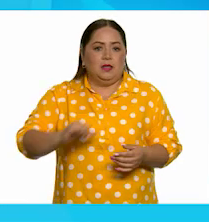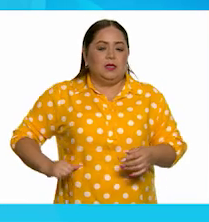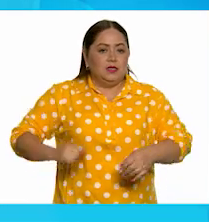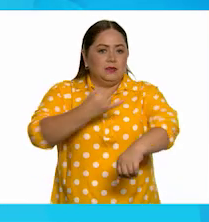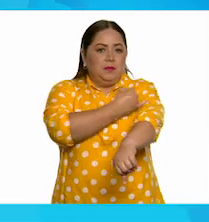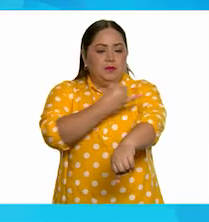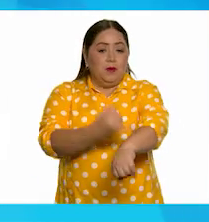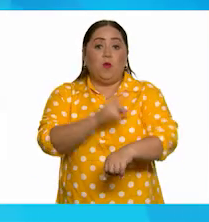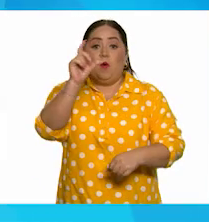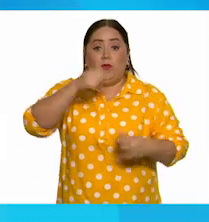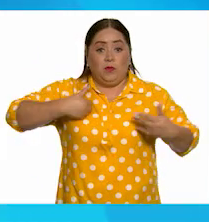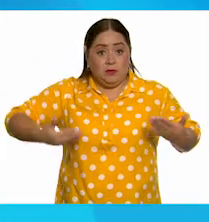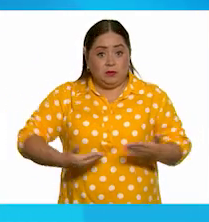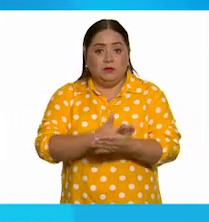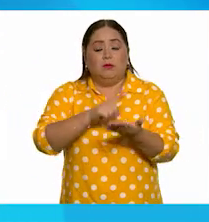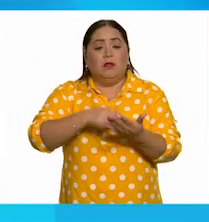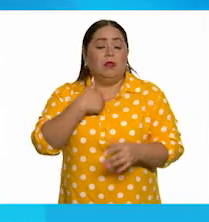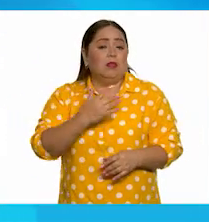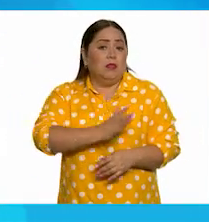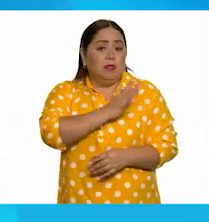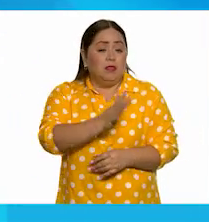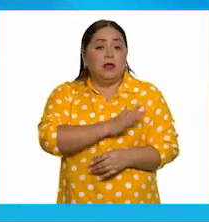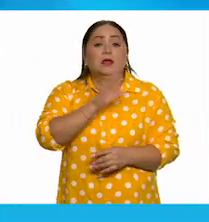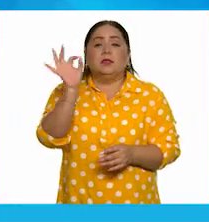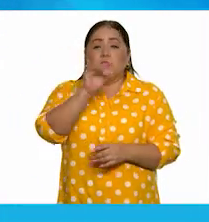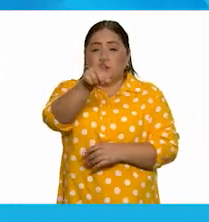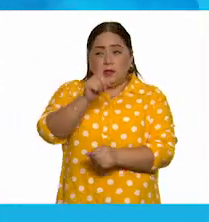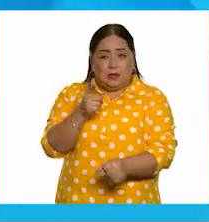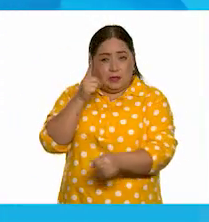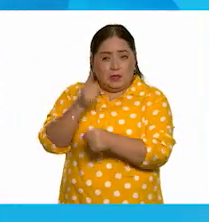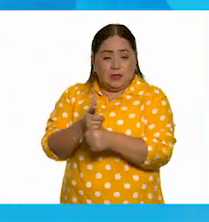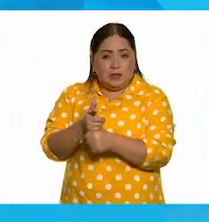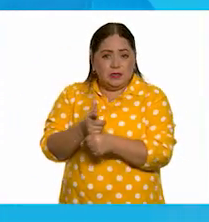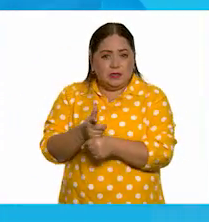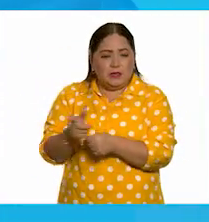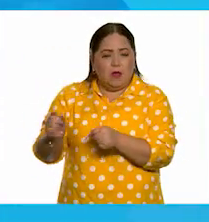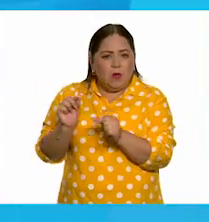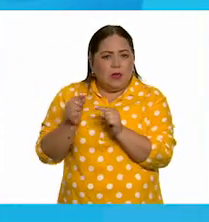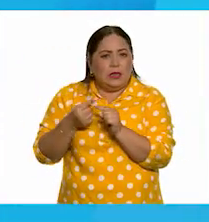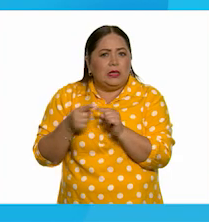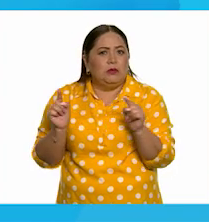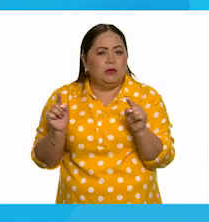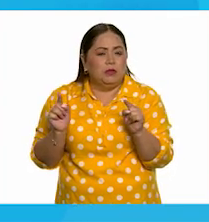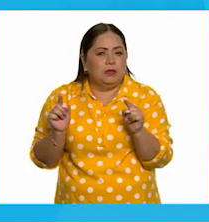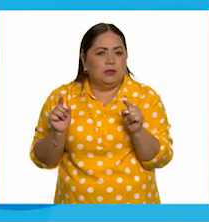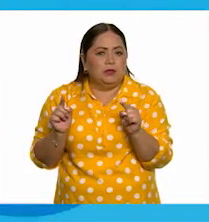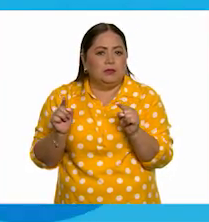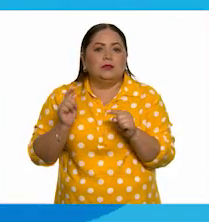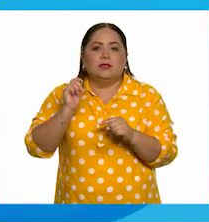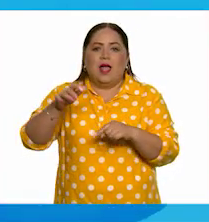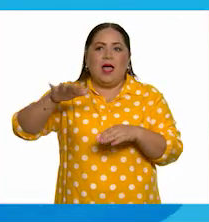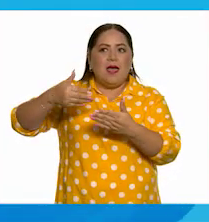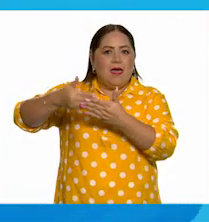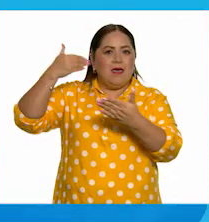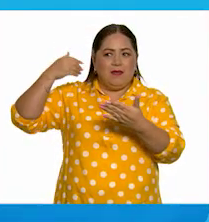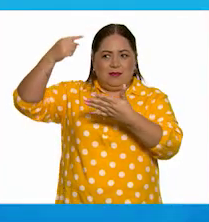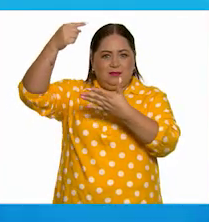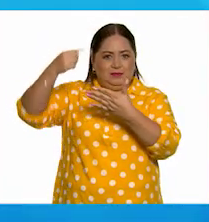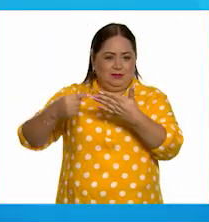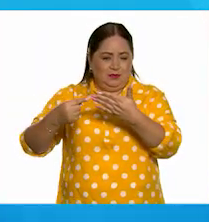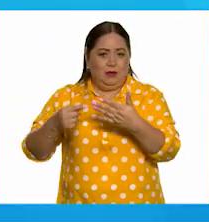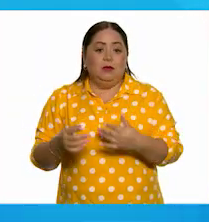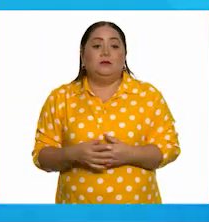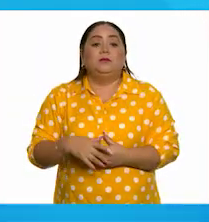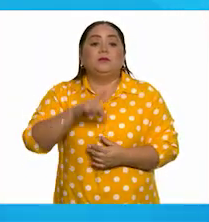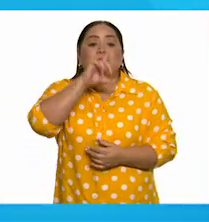Iztapalapa. Cuando nací era güerito. Si tú te das cuenta, ya hace una descripción de todo lo que él realiza.